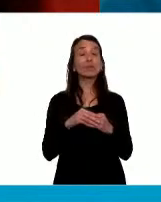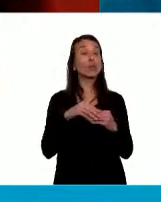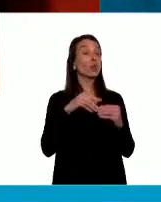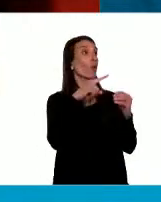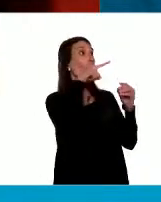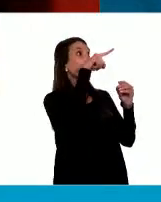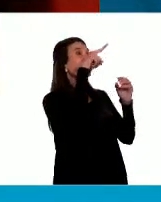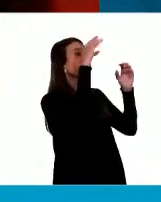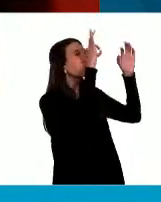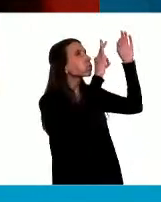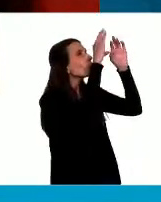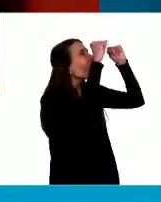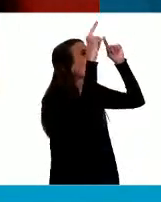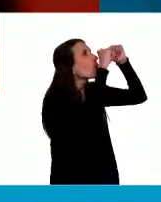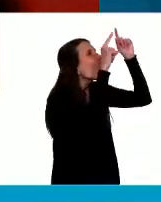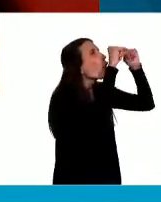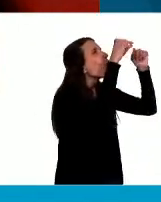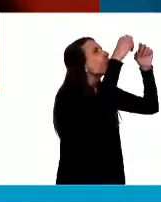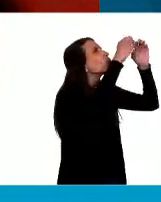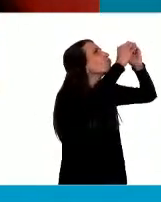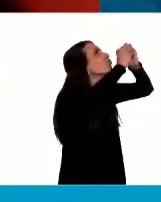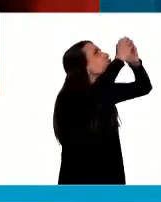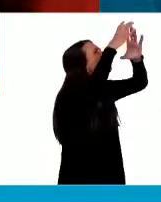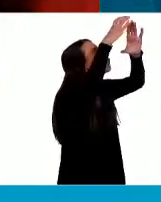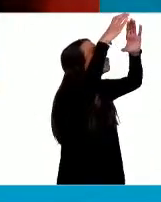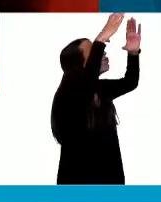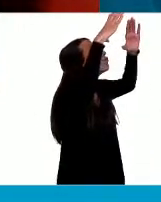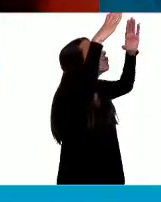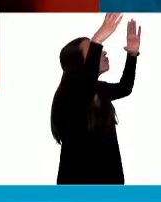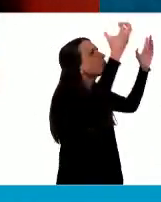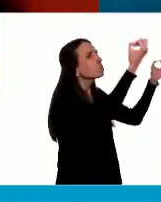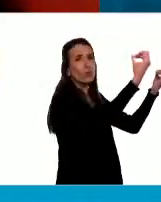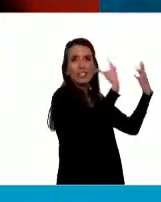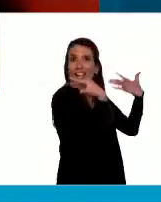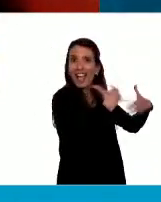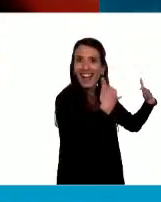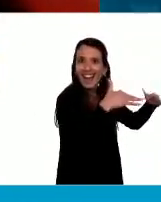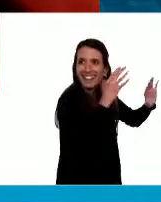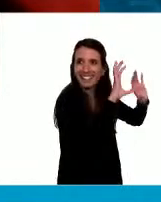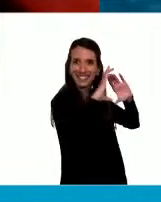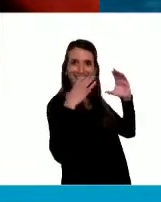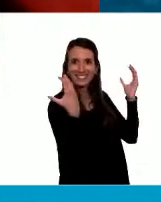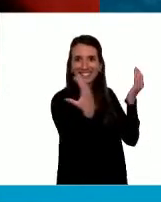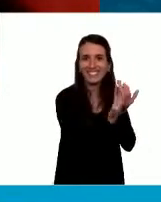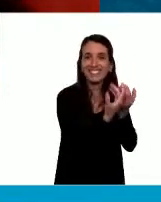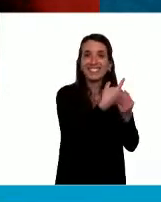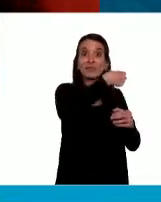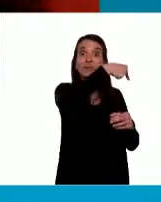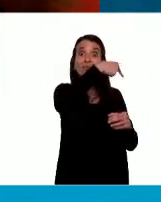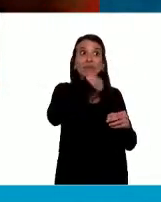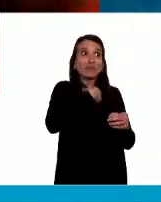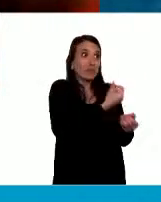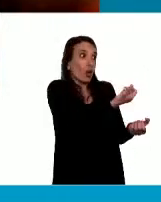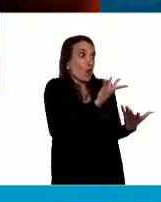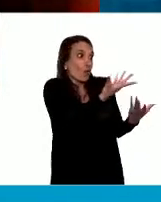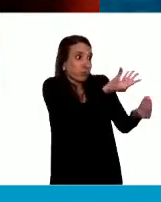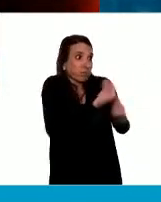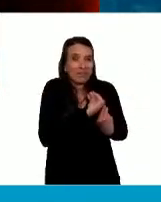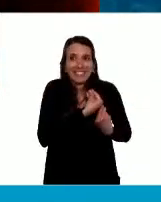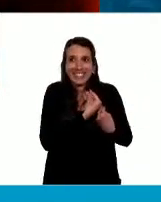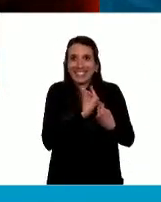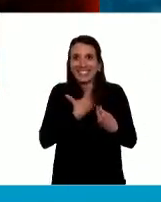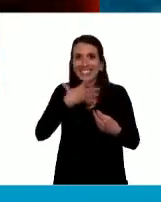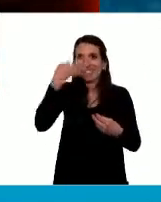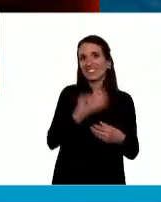próceres se agrandan y los miramos para que los iluminen y sepamos